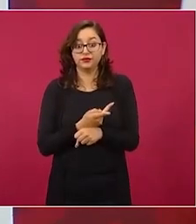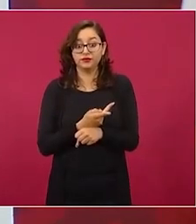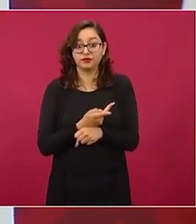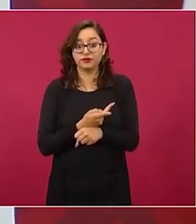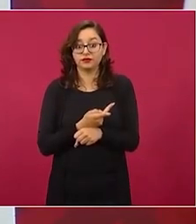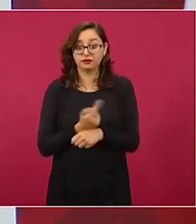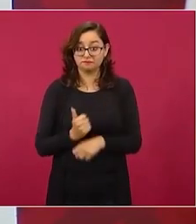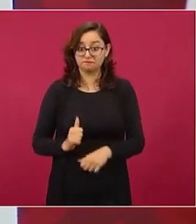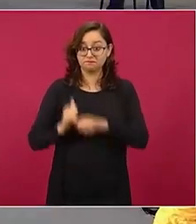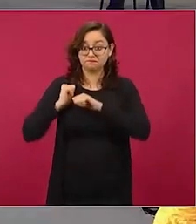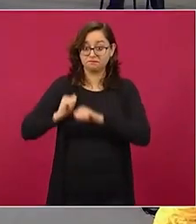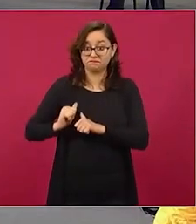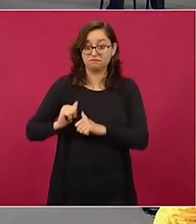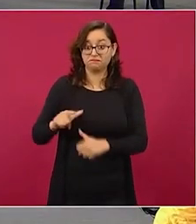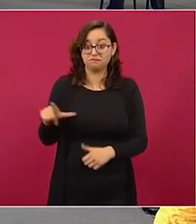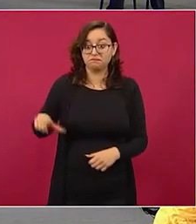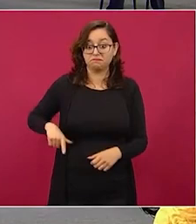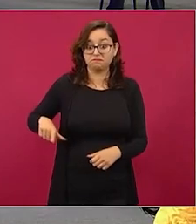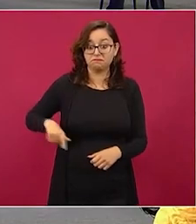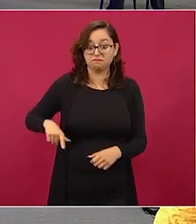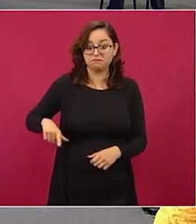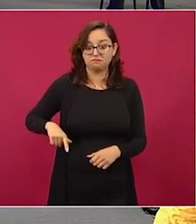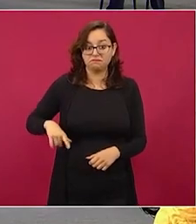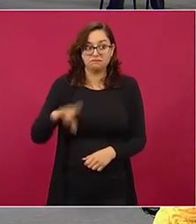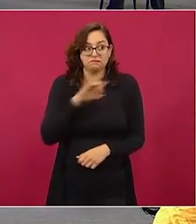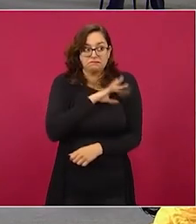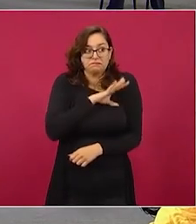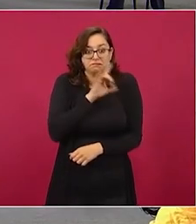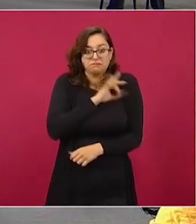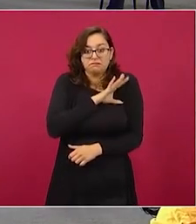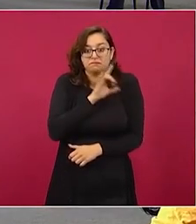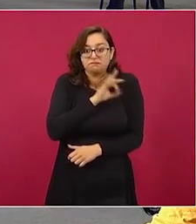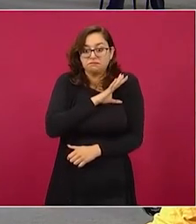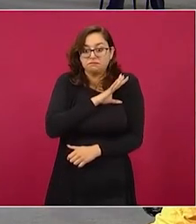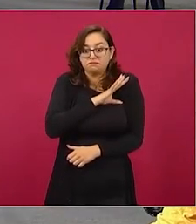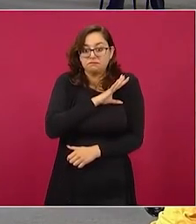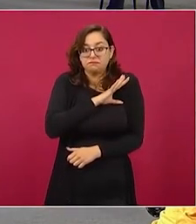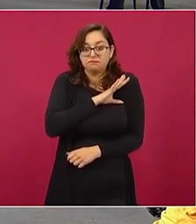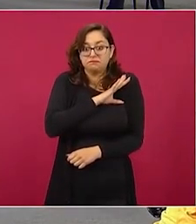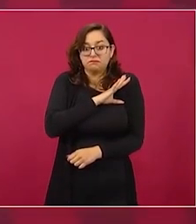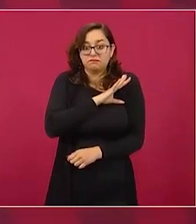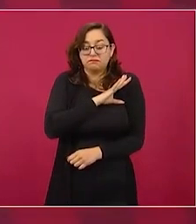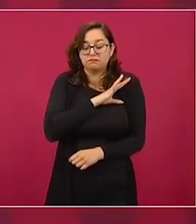y entonces dan bandazos.